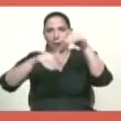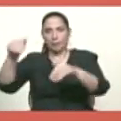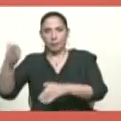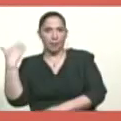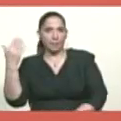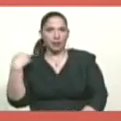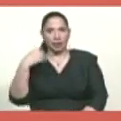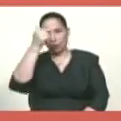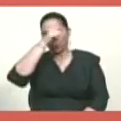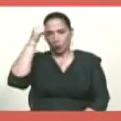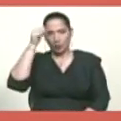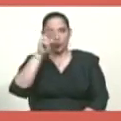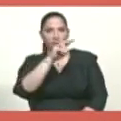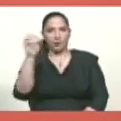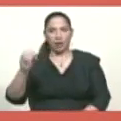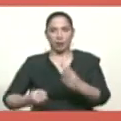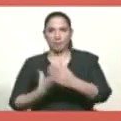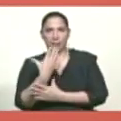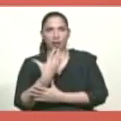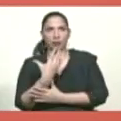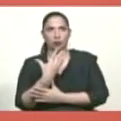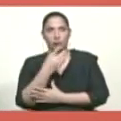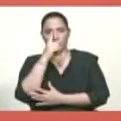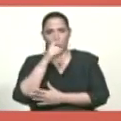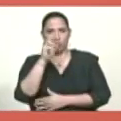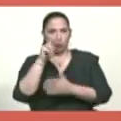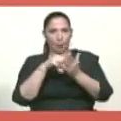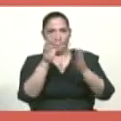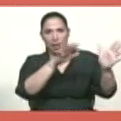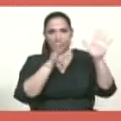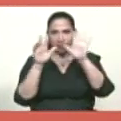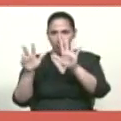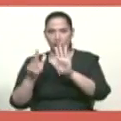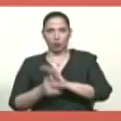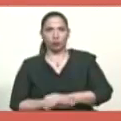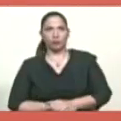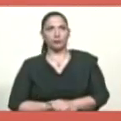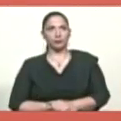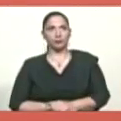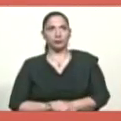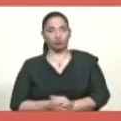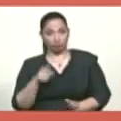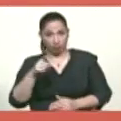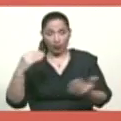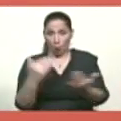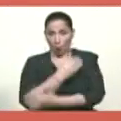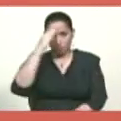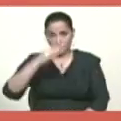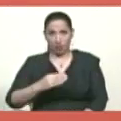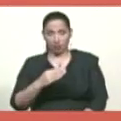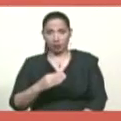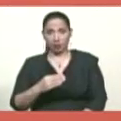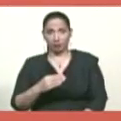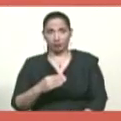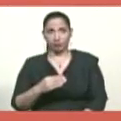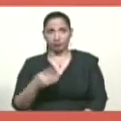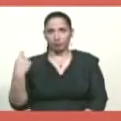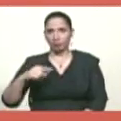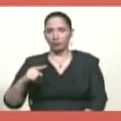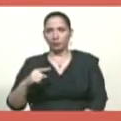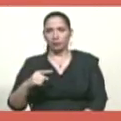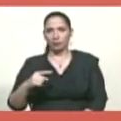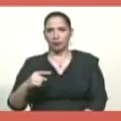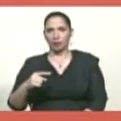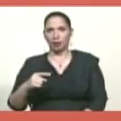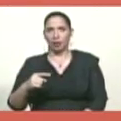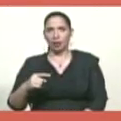domingo 20 de mayo del año 2018. Ese golpe militar que implicaba el alzamiento de una